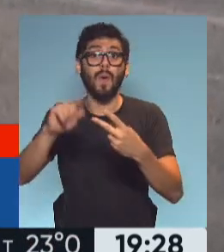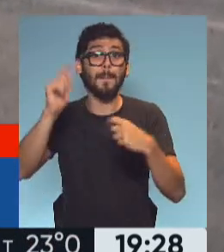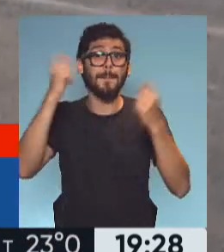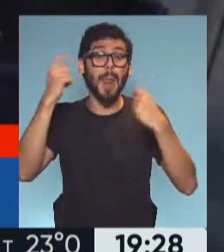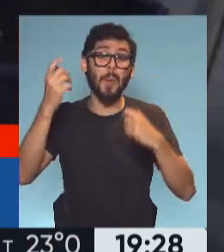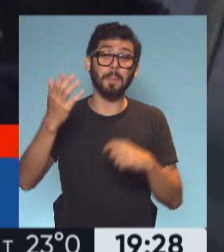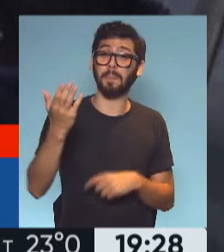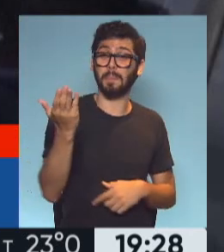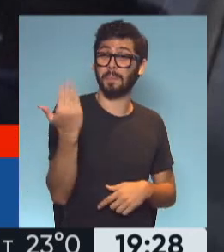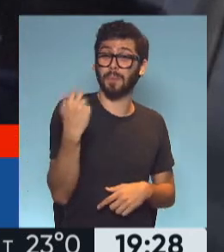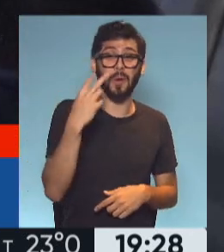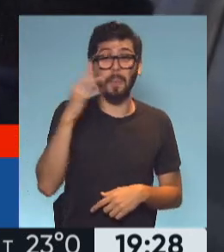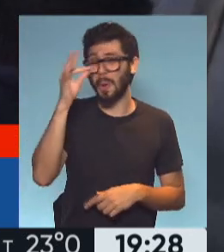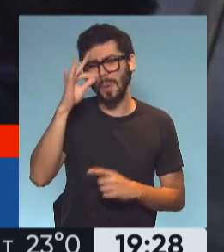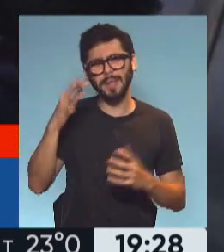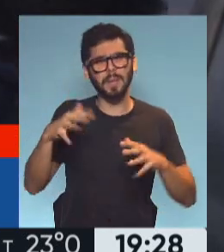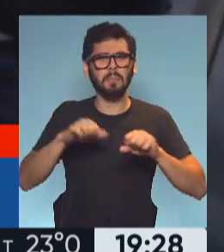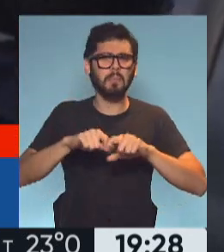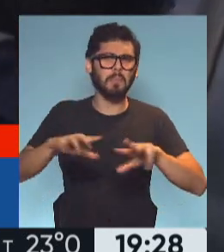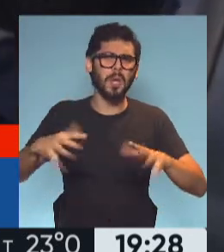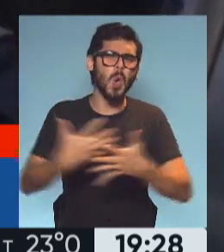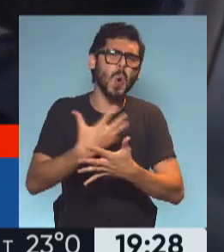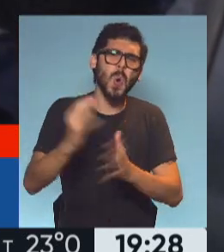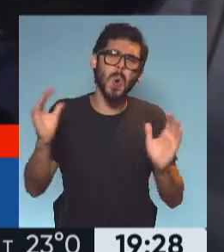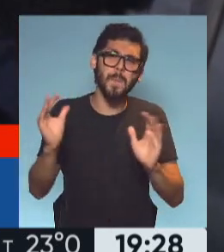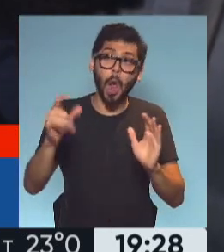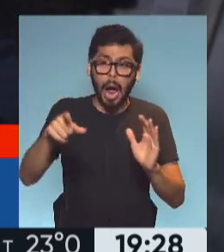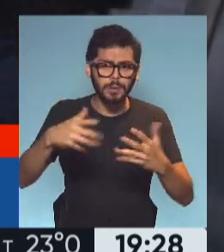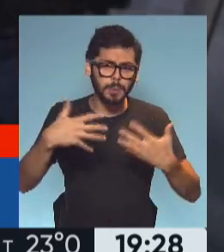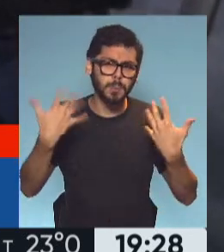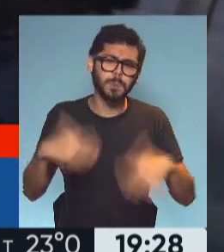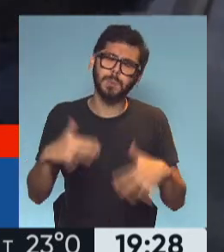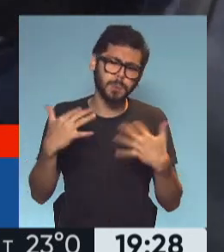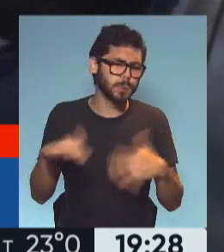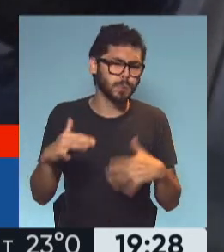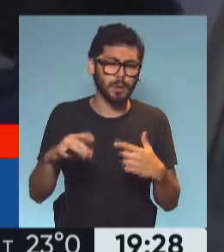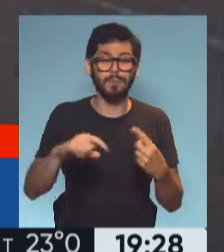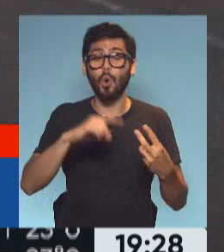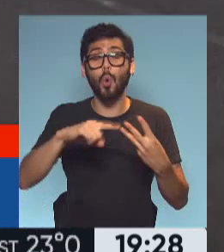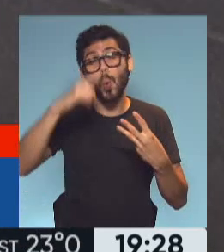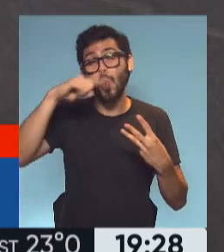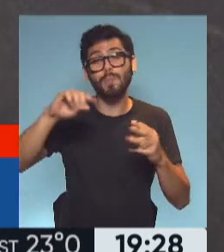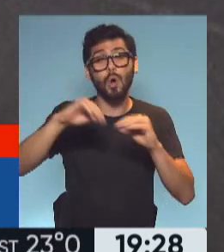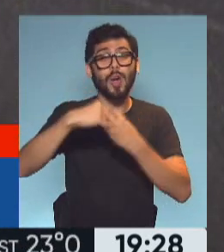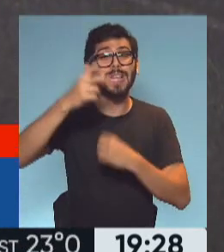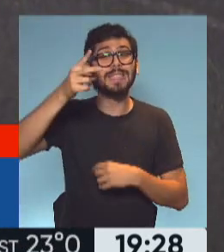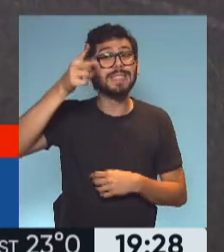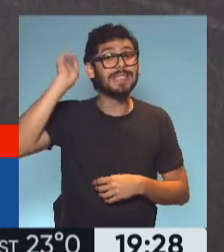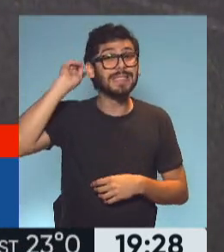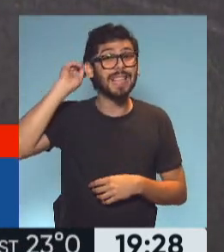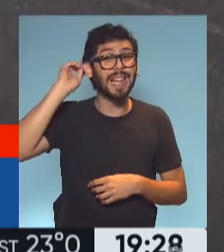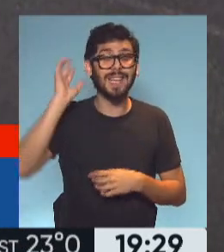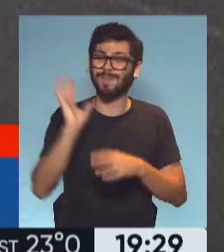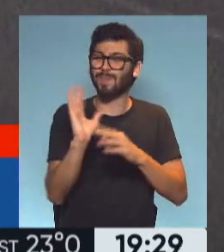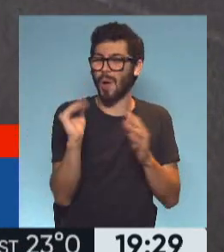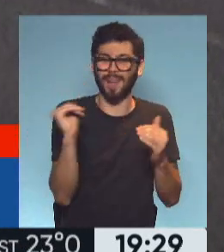padecido así como lo está padeciendo. Y hablábamos de Chile, si queremos, para cerrar los distintos pasos por la